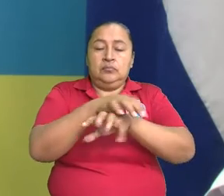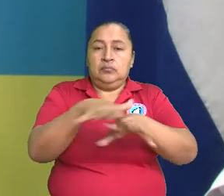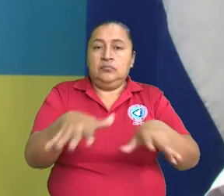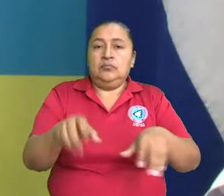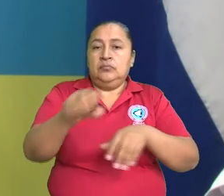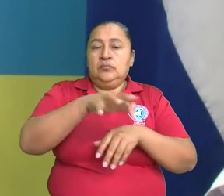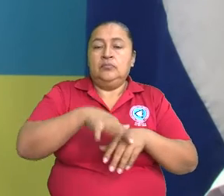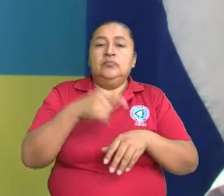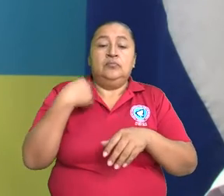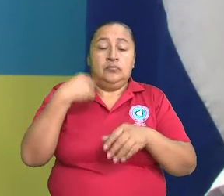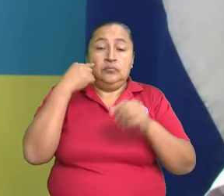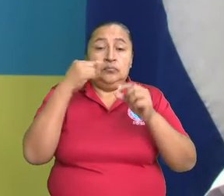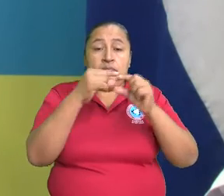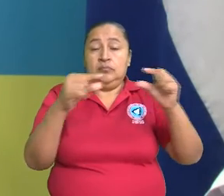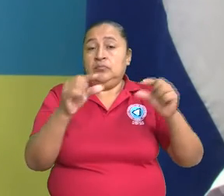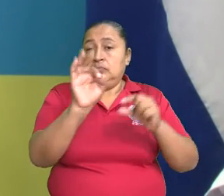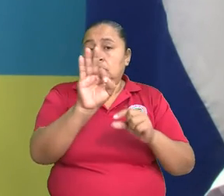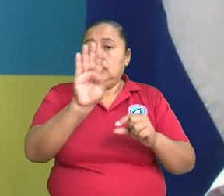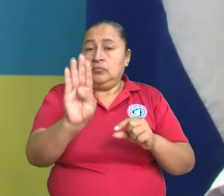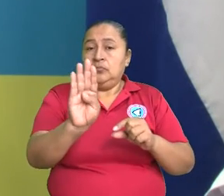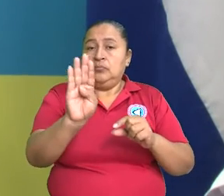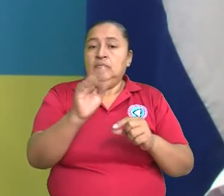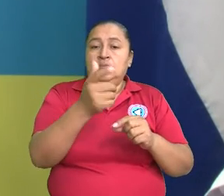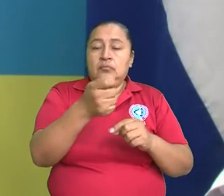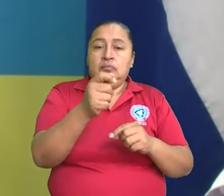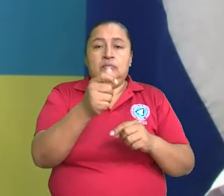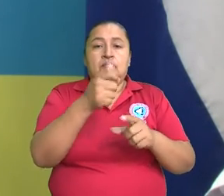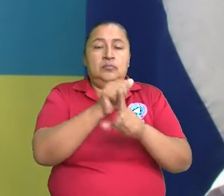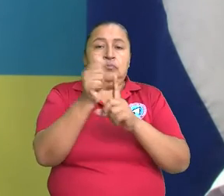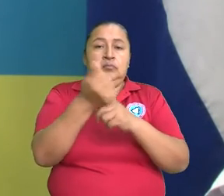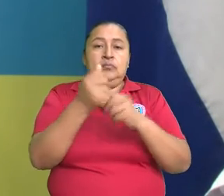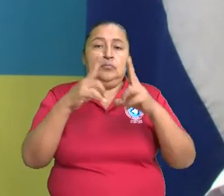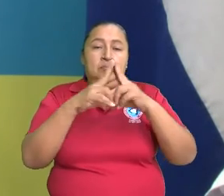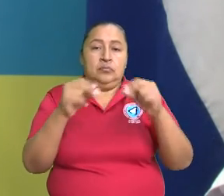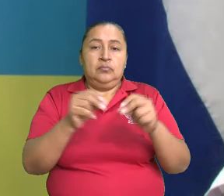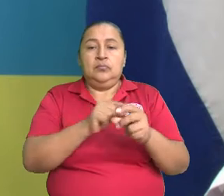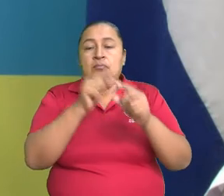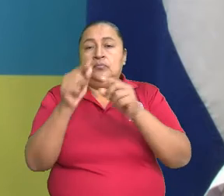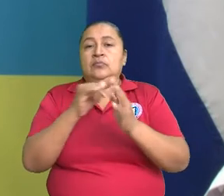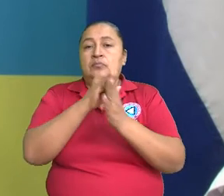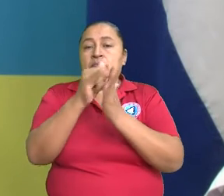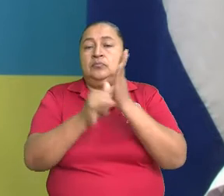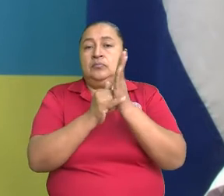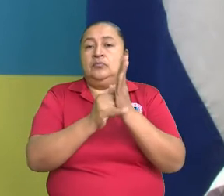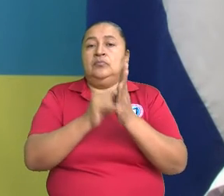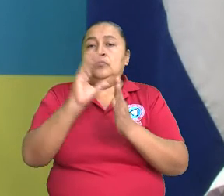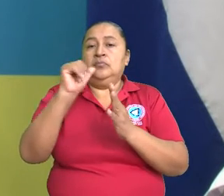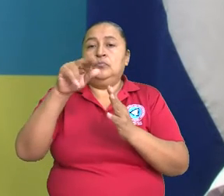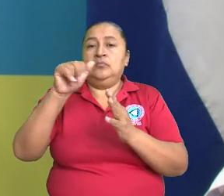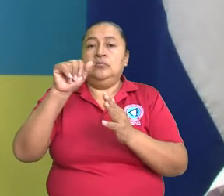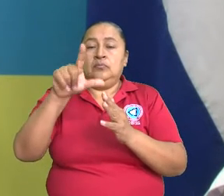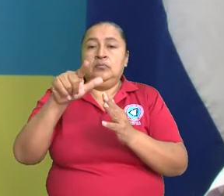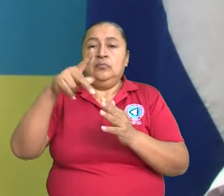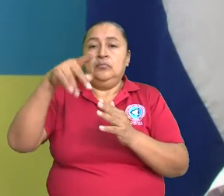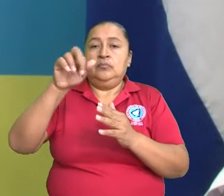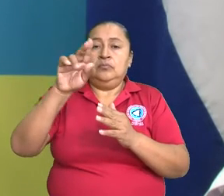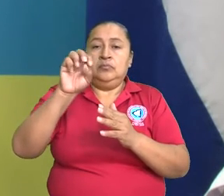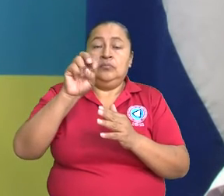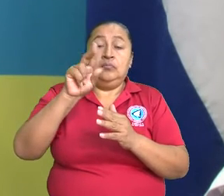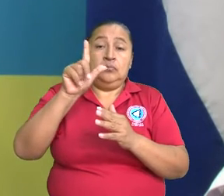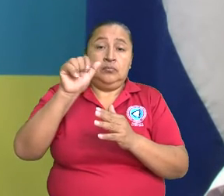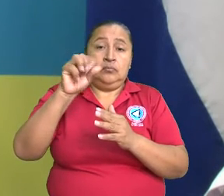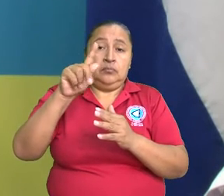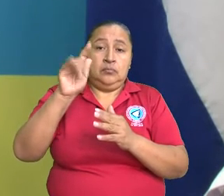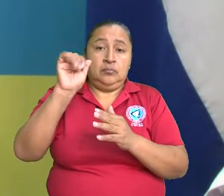Nosotros aparecemos en Facebook como Canal Parlamentario de Nicaragua, y en YouTube como Canal Parlamentario Nicaragua.